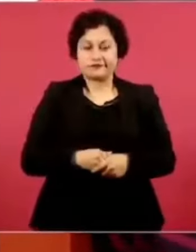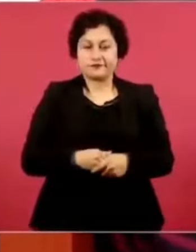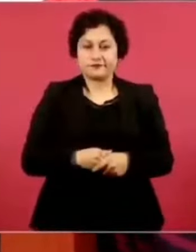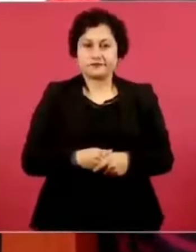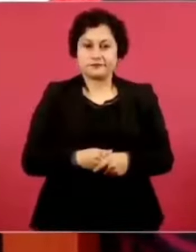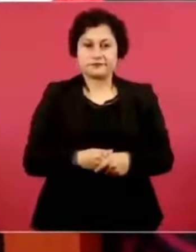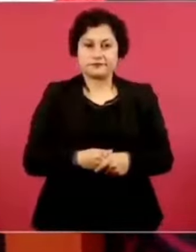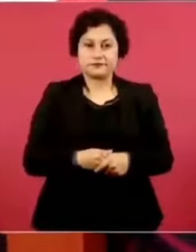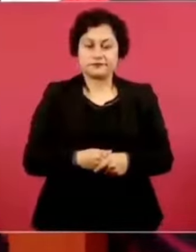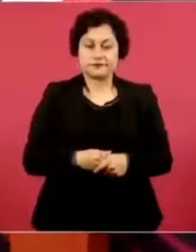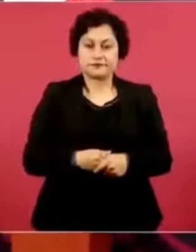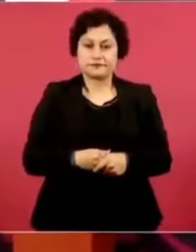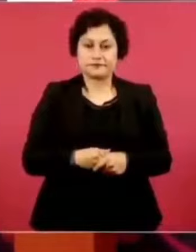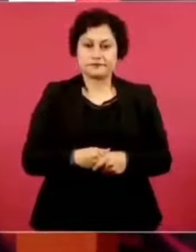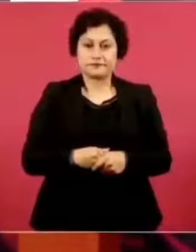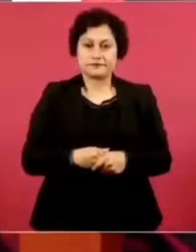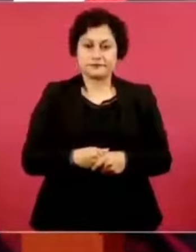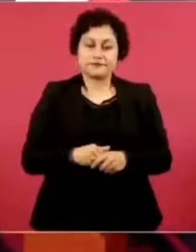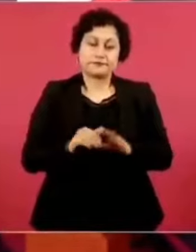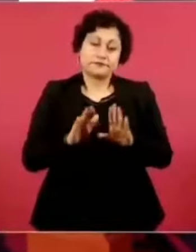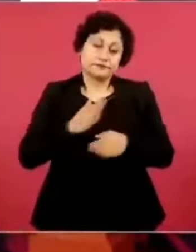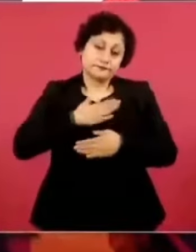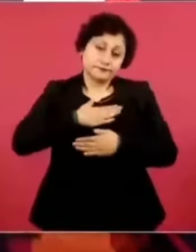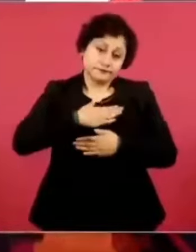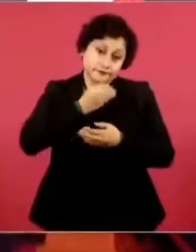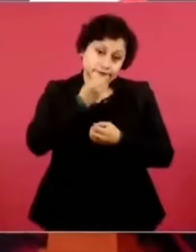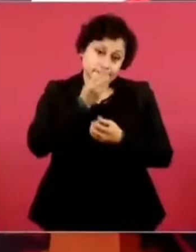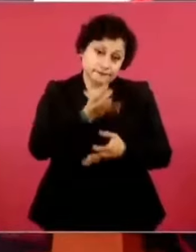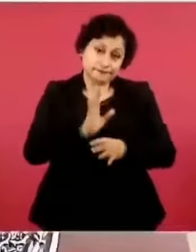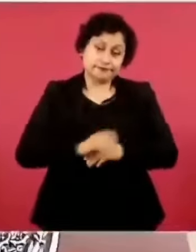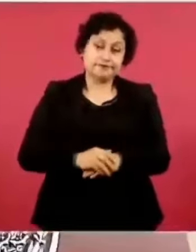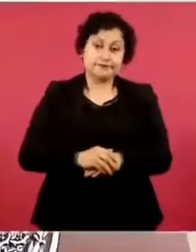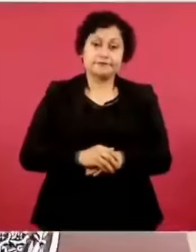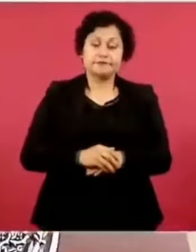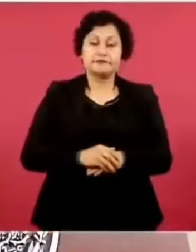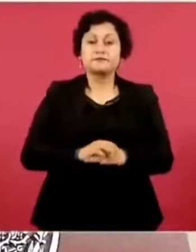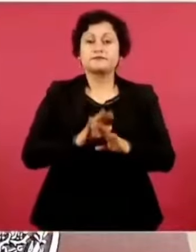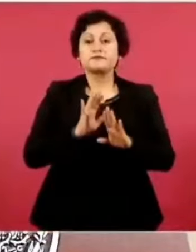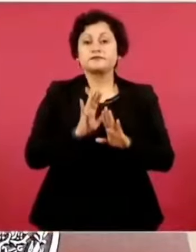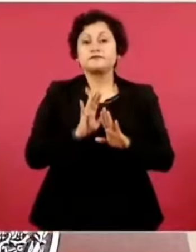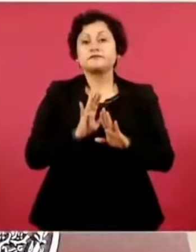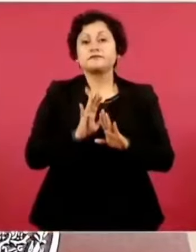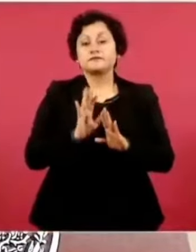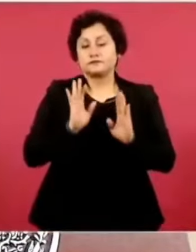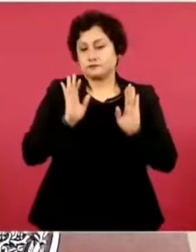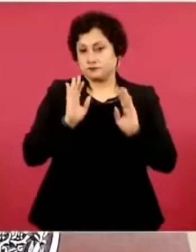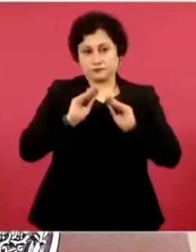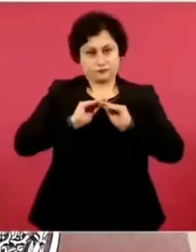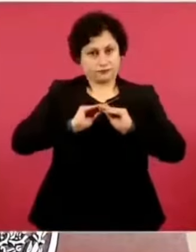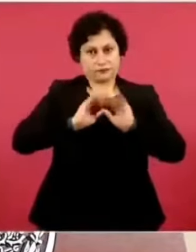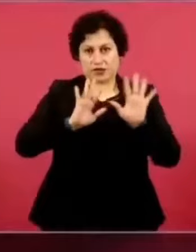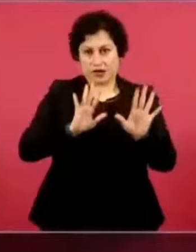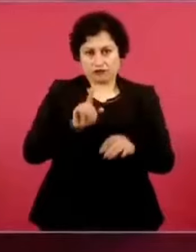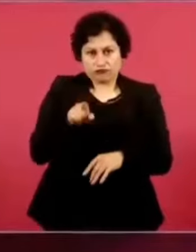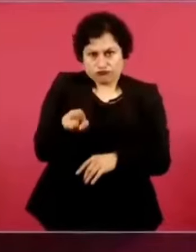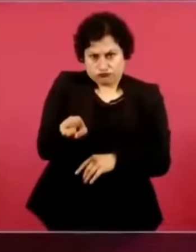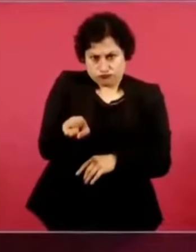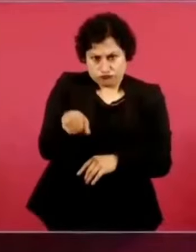Entonces, eso es lo que te puedo comentar. De todas maneras, tú tienes todo el derecho